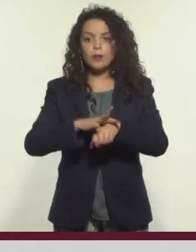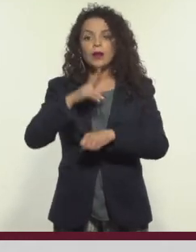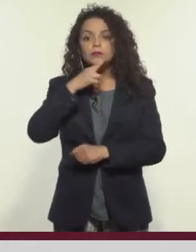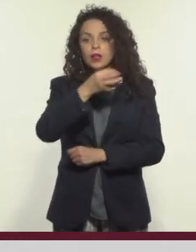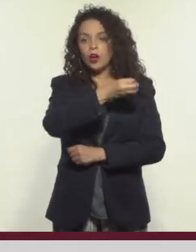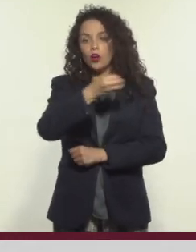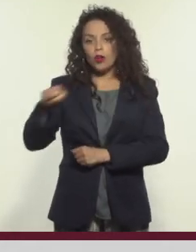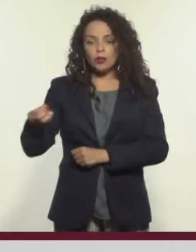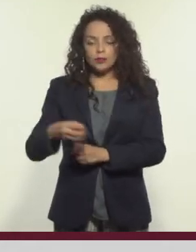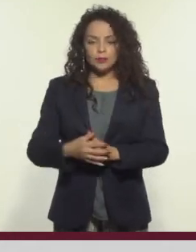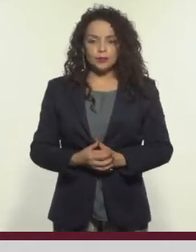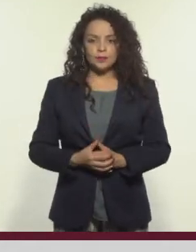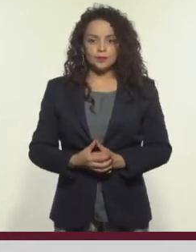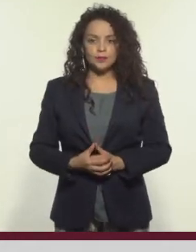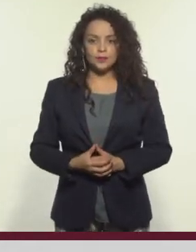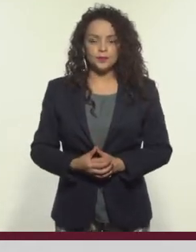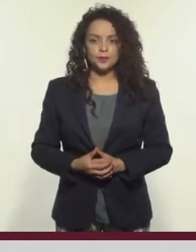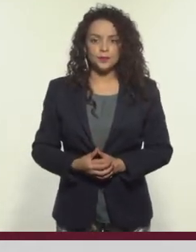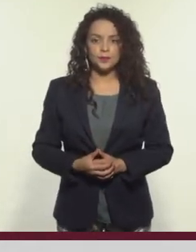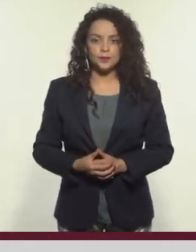mejorar la organización del evento.